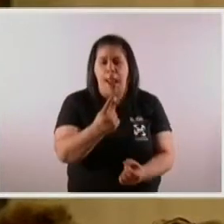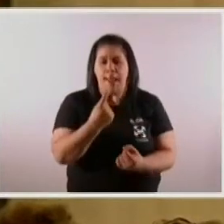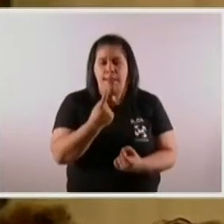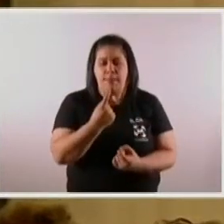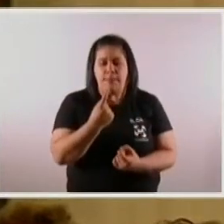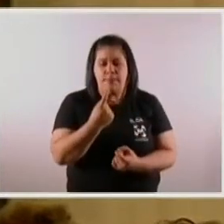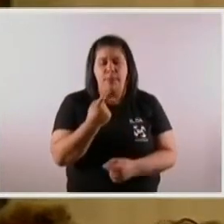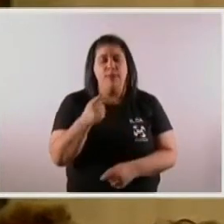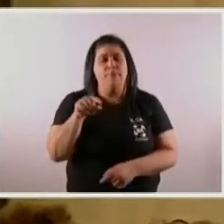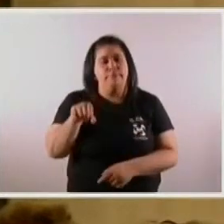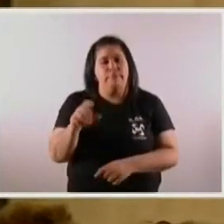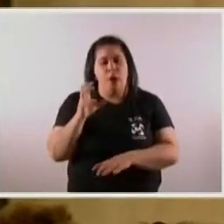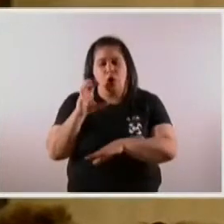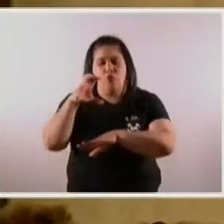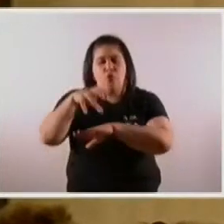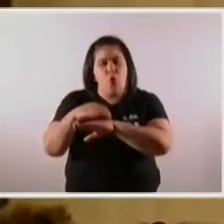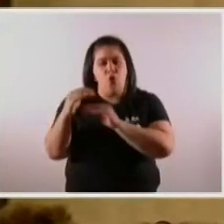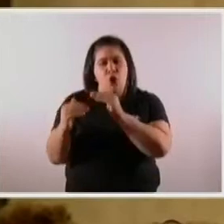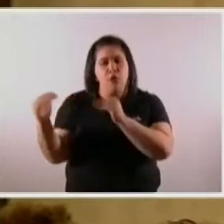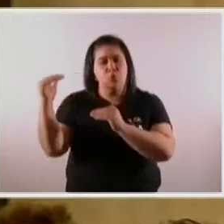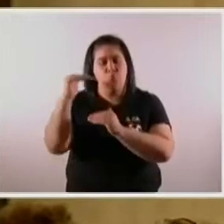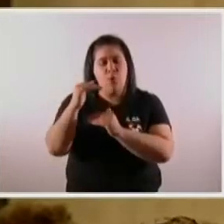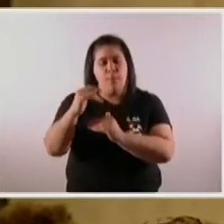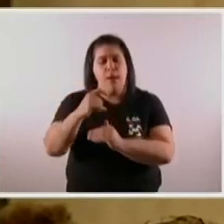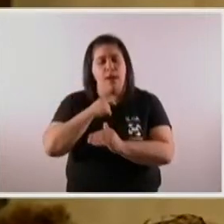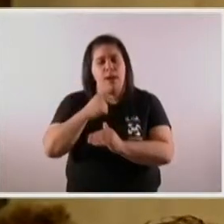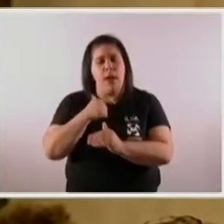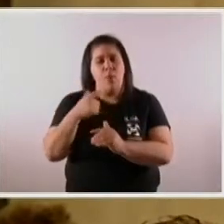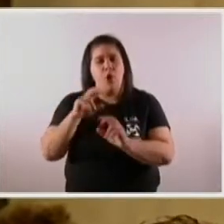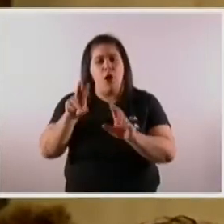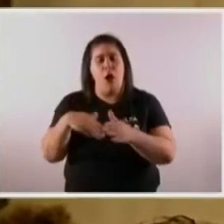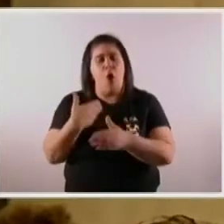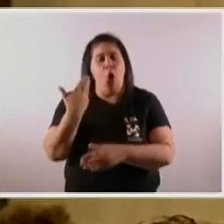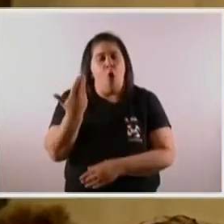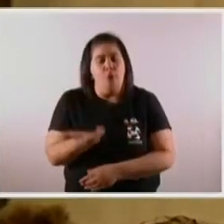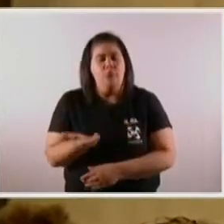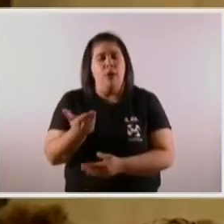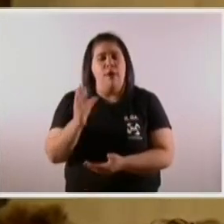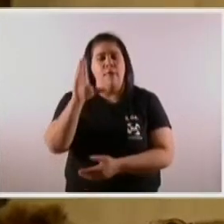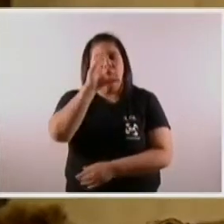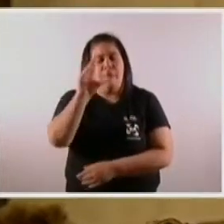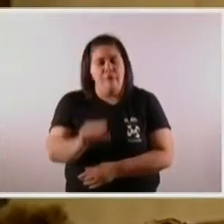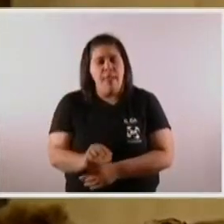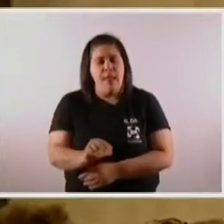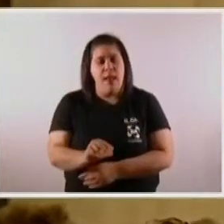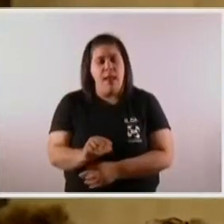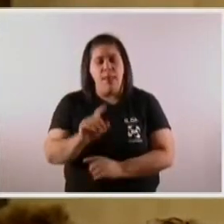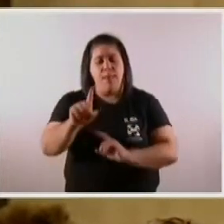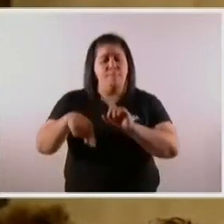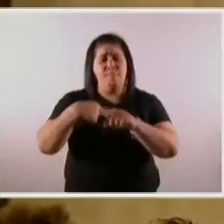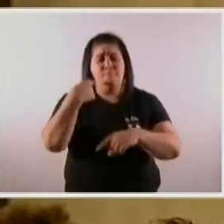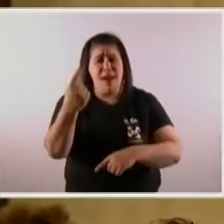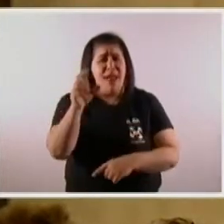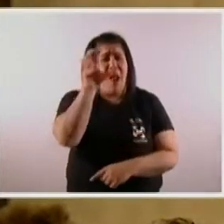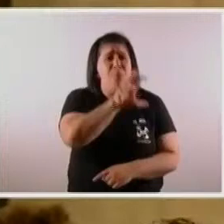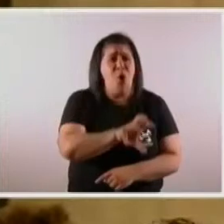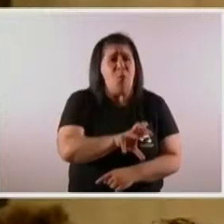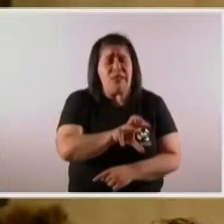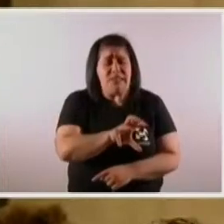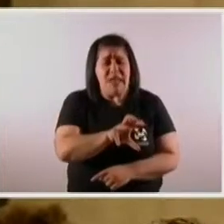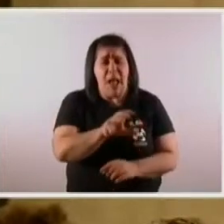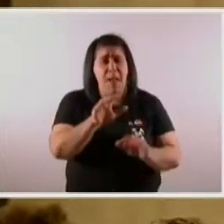Corte se pronuncie para restablecer el federalismo que se quebró. Porque esto hoy le pasa a la ciudad de Buenos Aires. Y mañana le puede pasar a cualquier otra provincia.